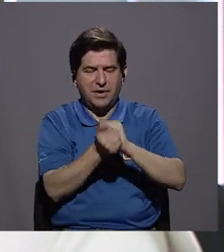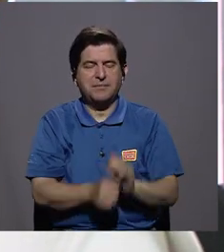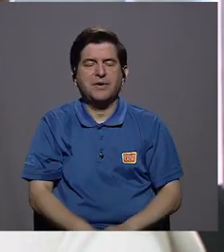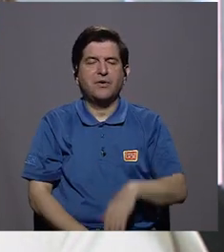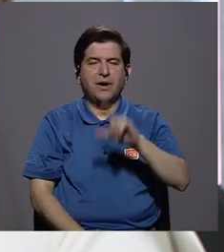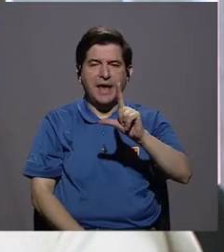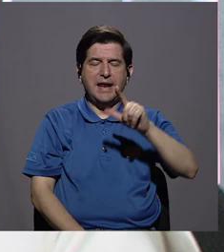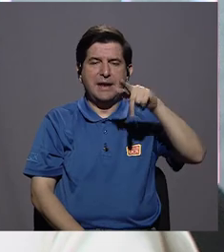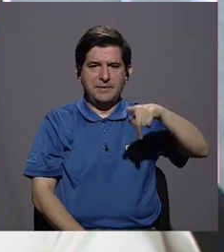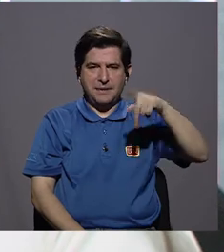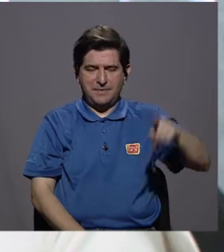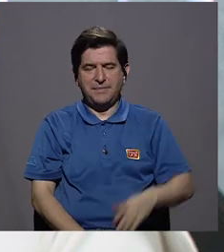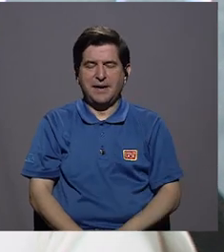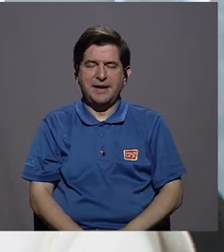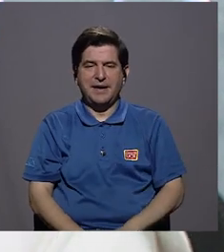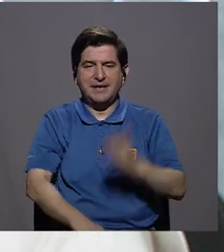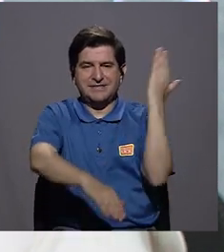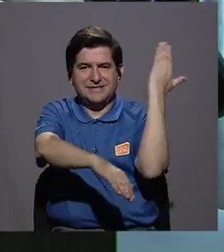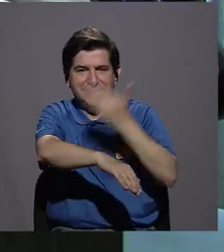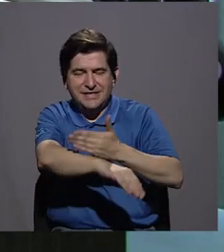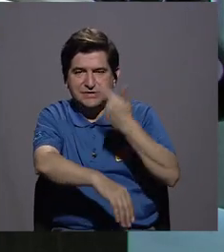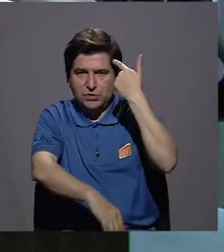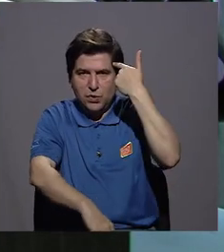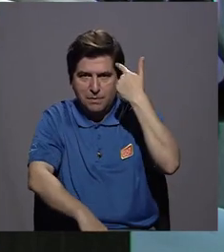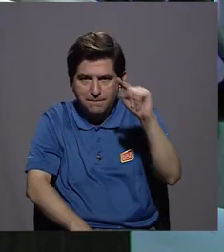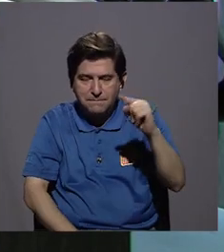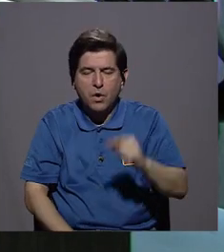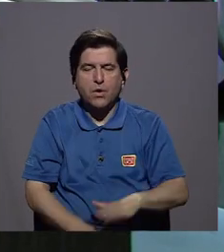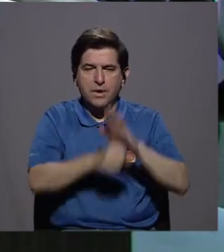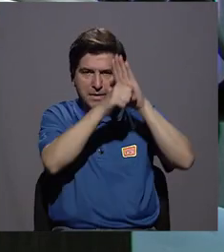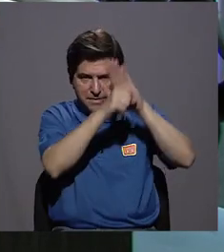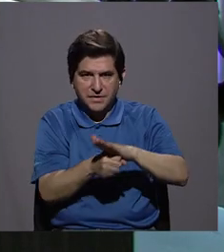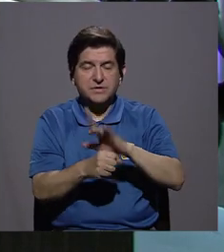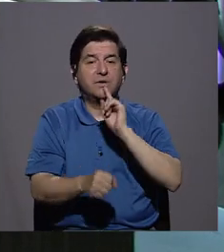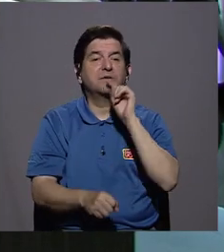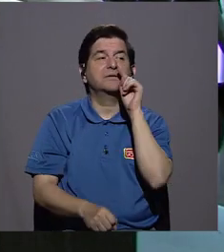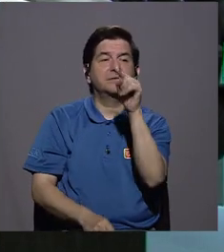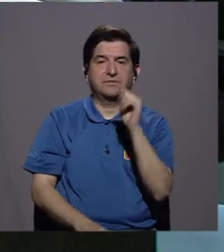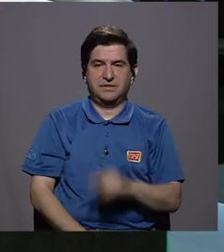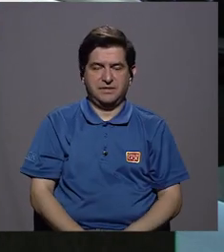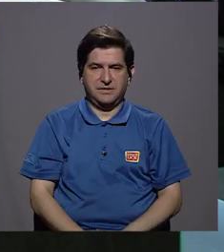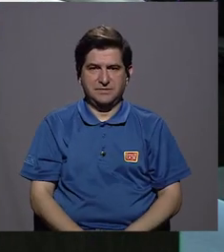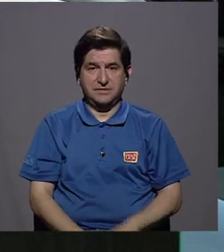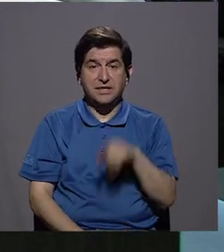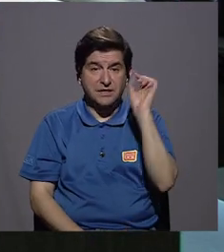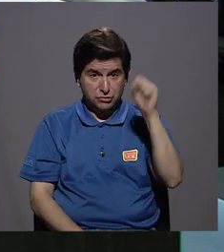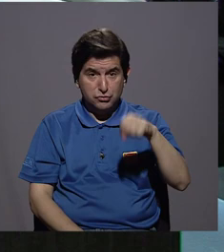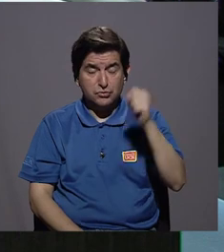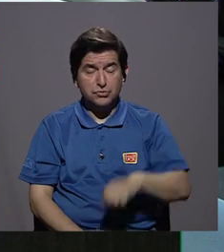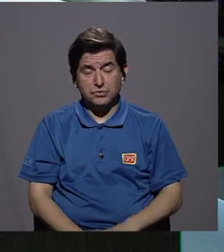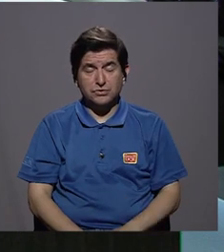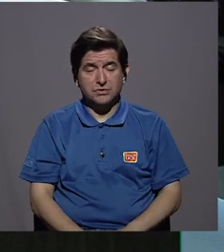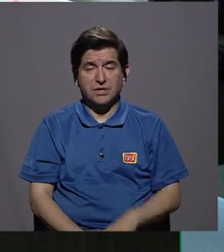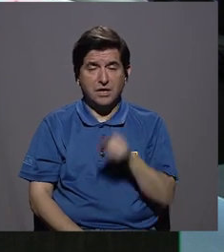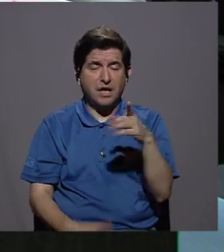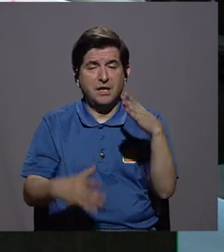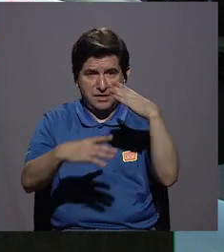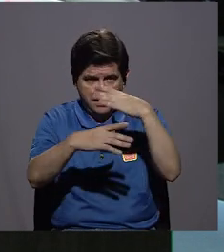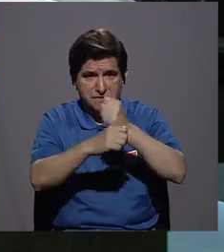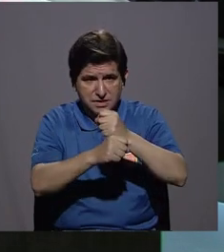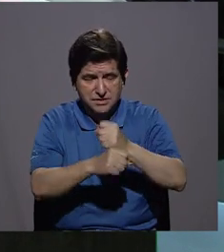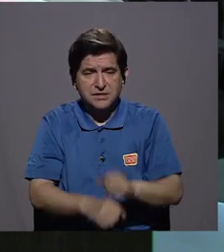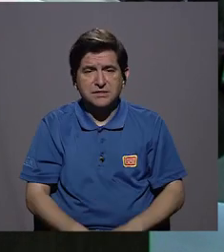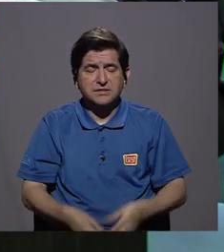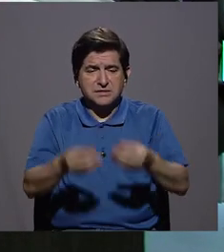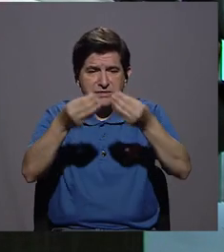LPP, lesiones por presión. Y exactamente es lo que usted está diciendo. Son úlceras que se hacen,